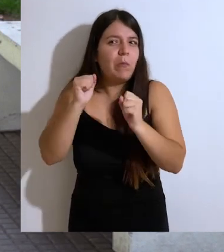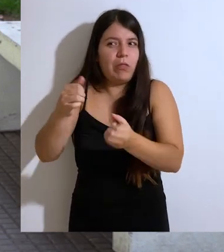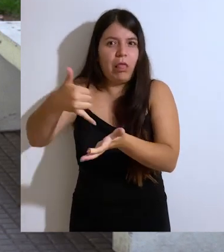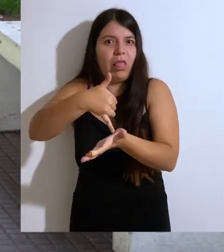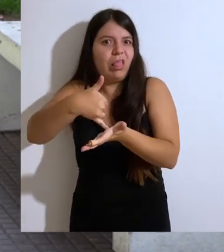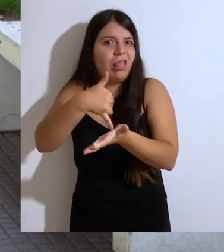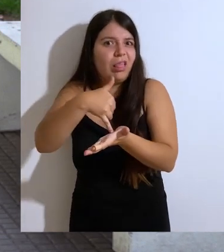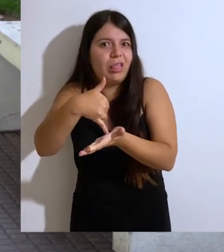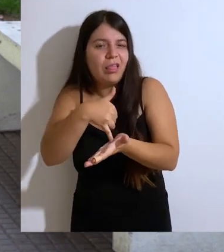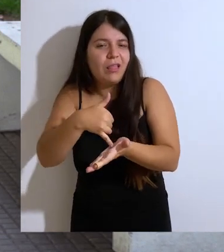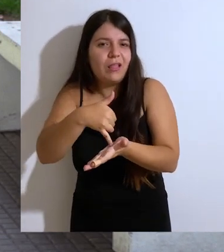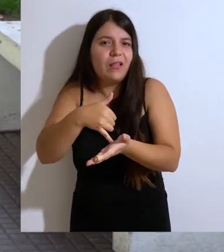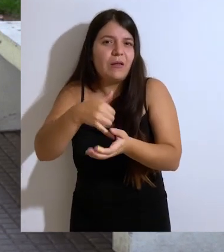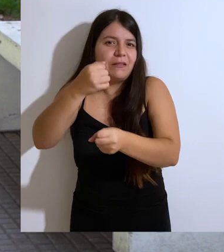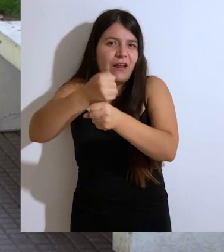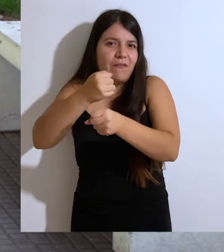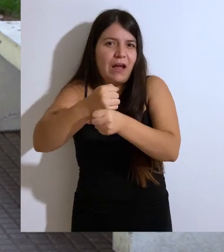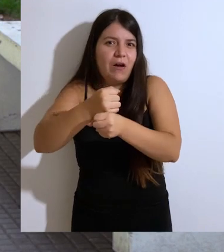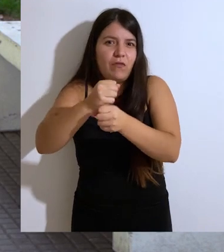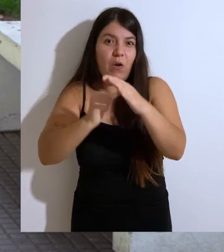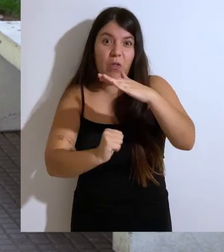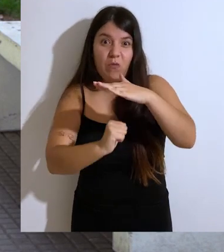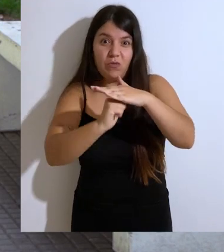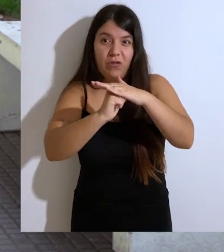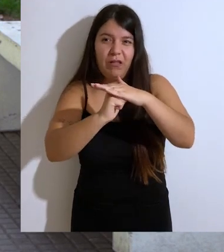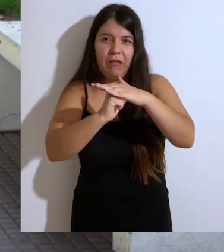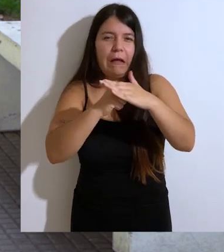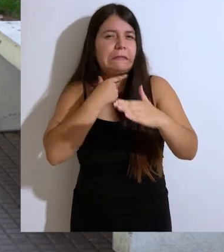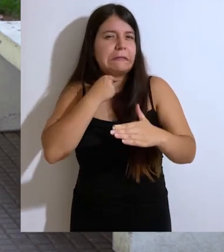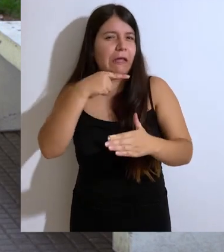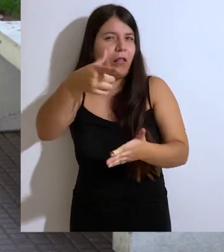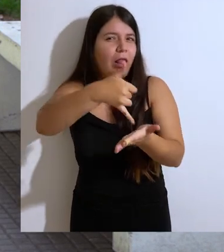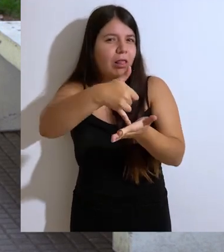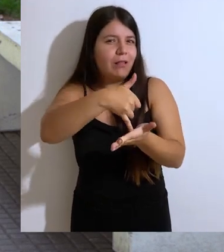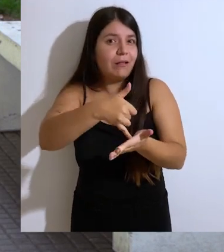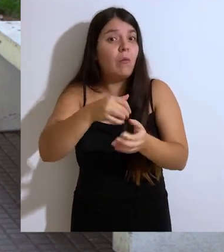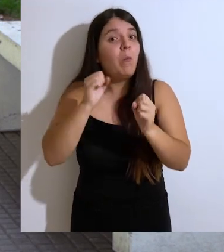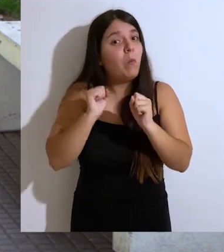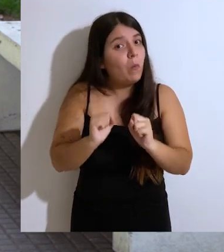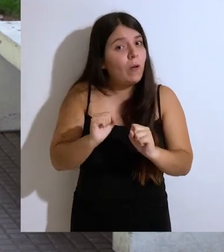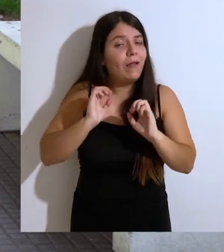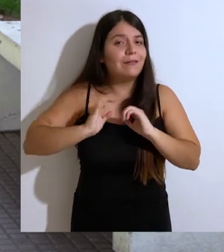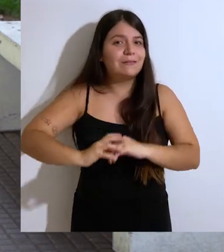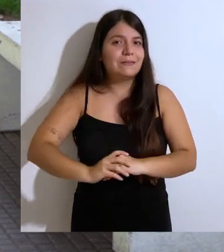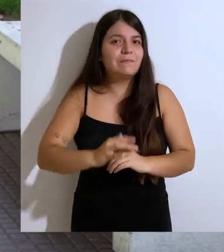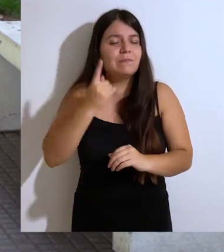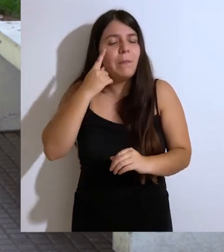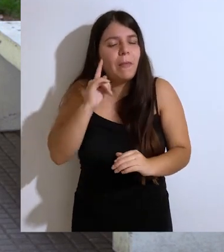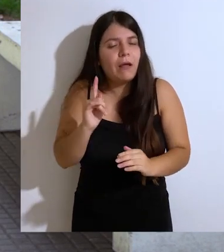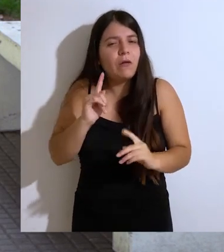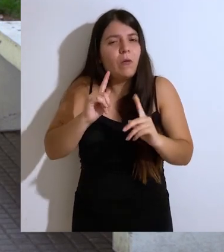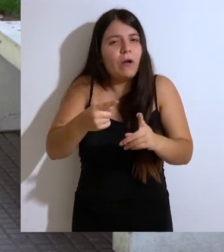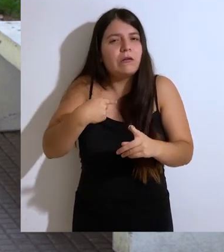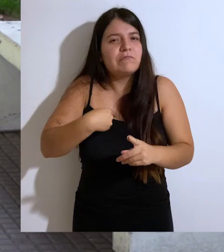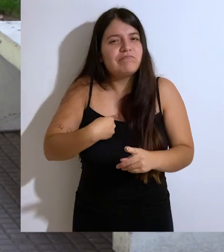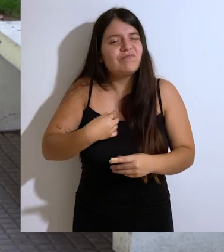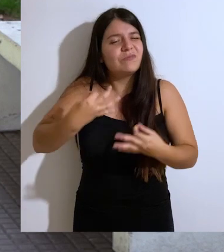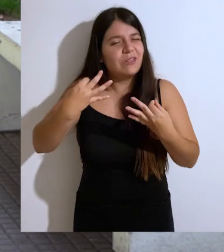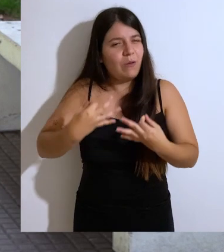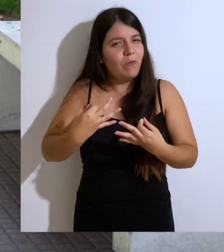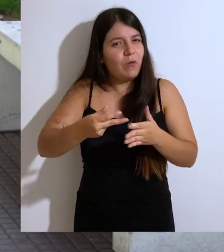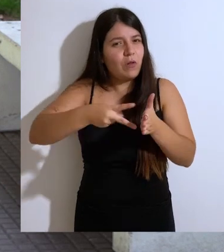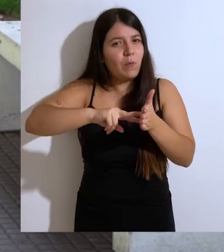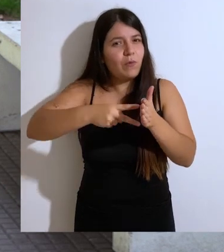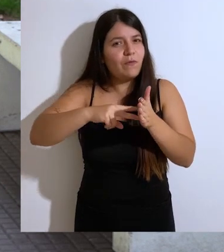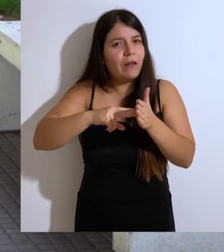desestabilizar la labor de algún tipo de autoridad en cualquier nivel de la estructura de gobierno. Puede ser. Sin embargo, yo estoy